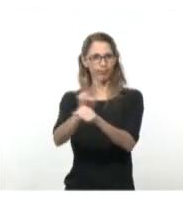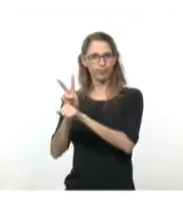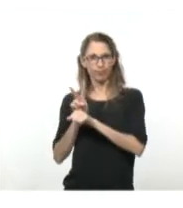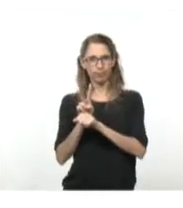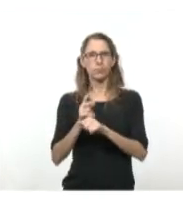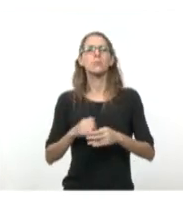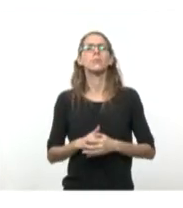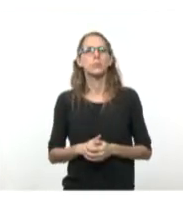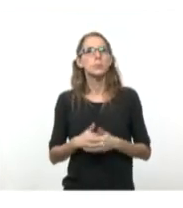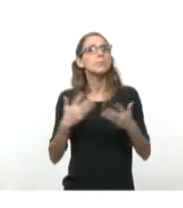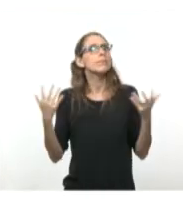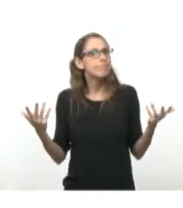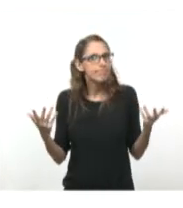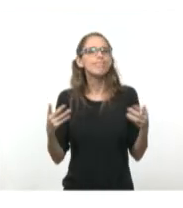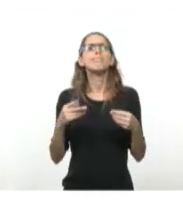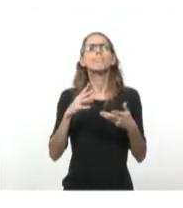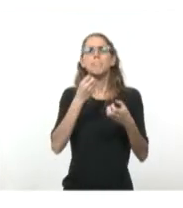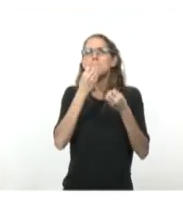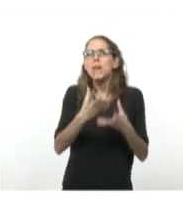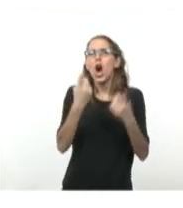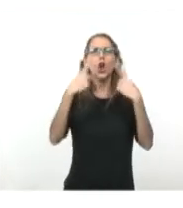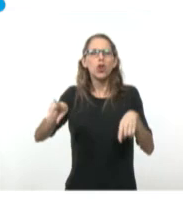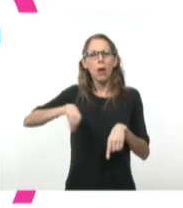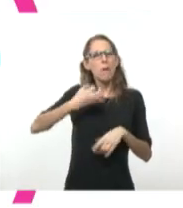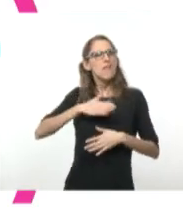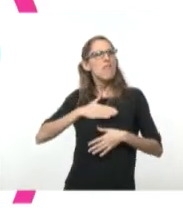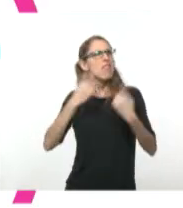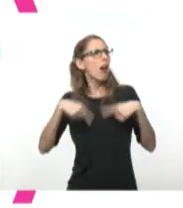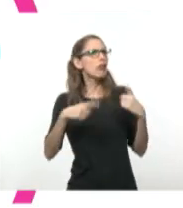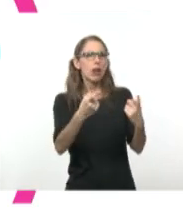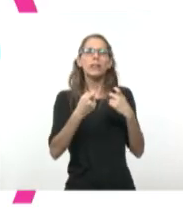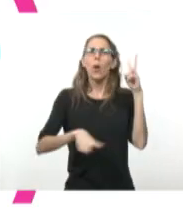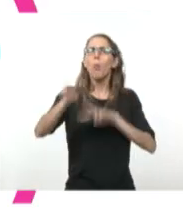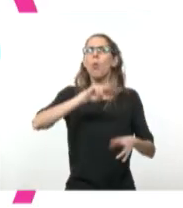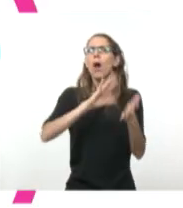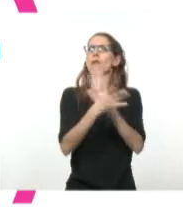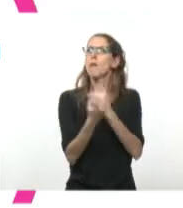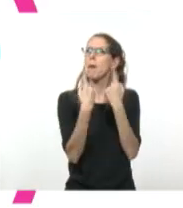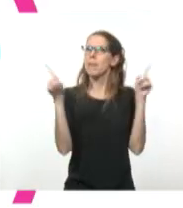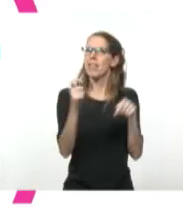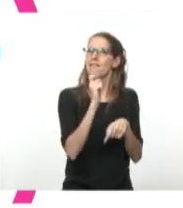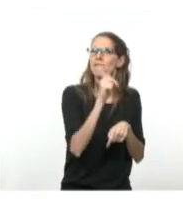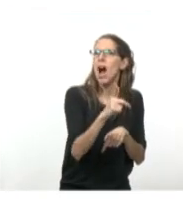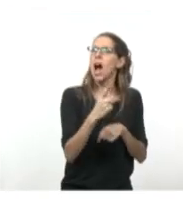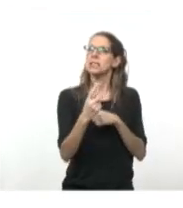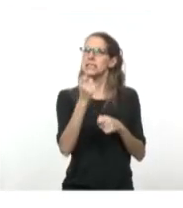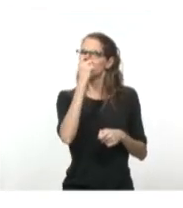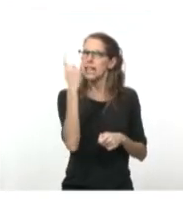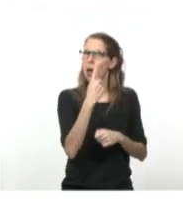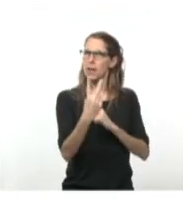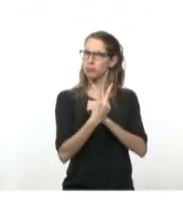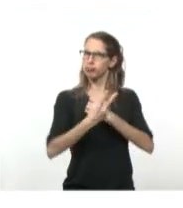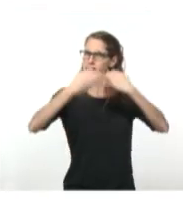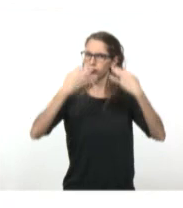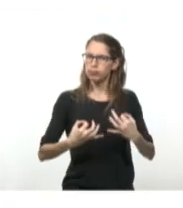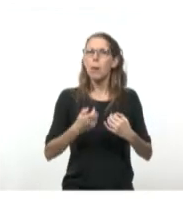Por eso, es bueno hacer las operaciones de la vida cotidiana de la forma más fácil, rápida y segura posible. ¿Cómo